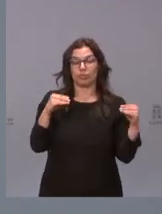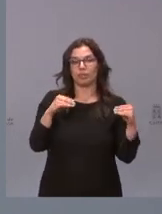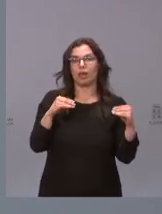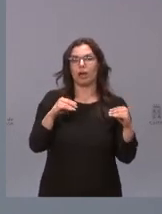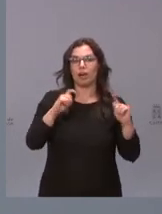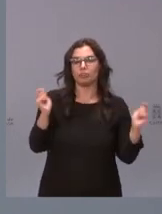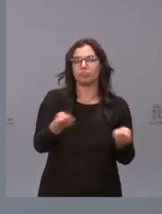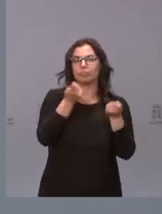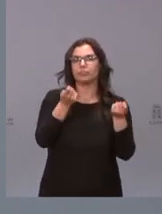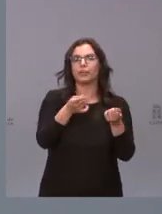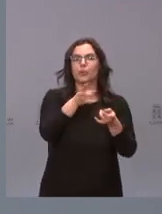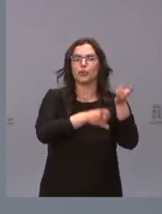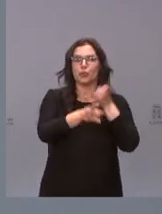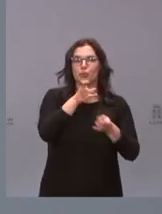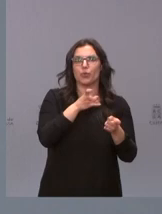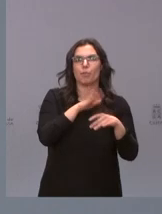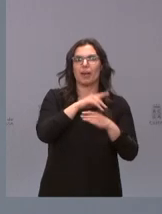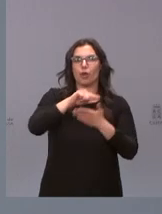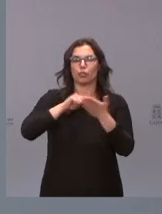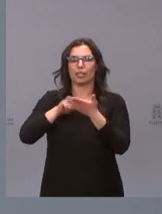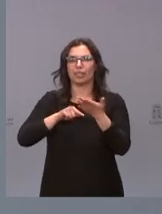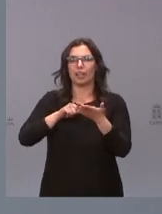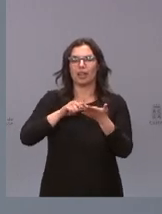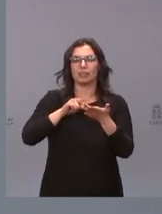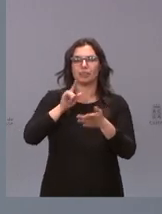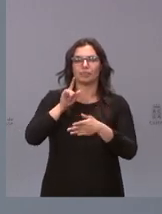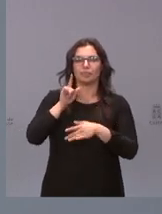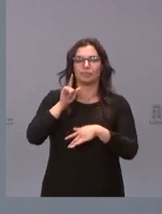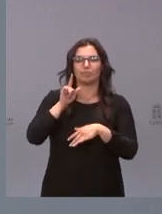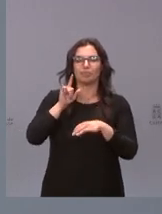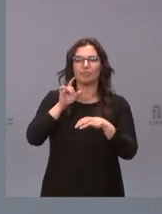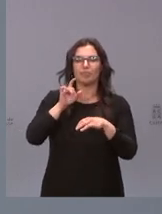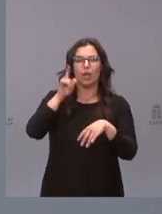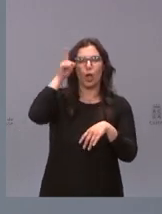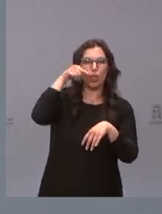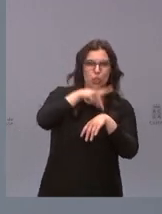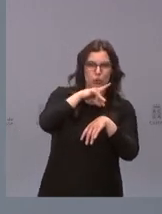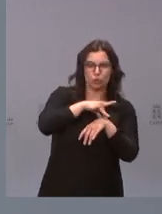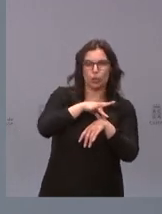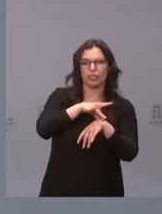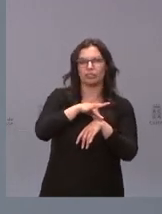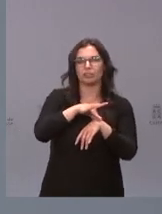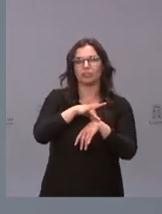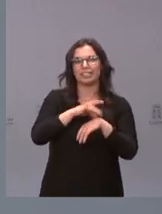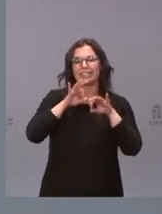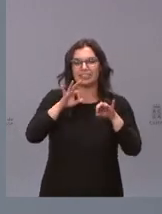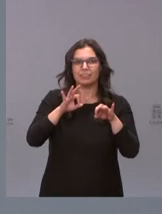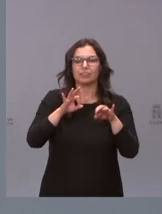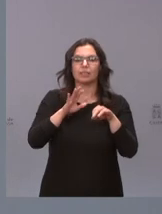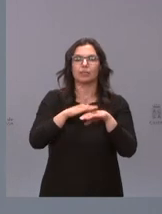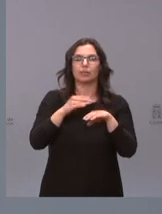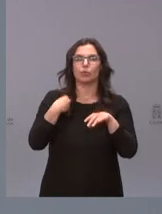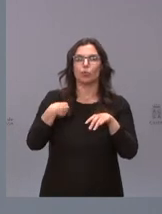para contratación de doctores y doctoras en particular del instrumento europeo de recuperación y